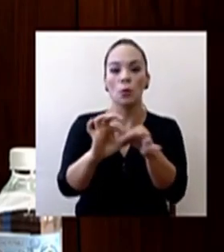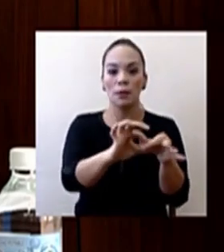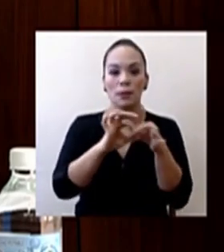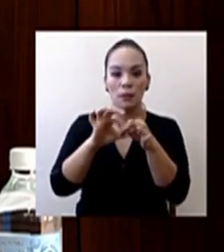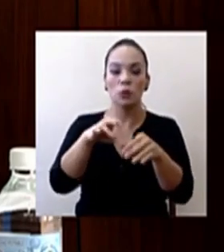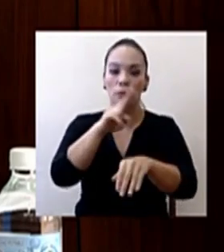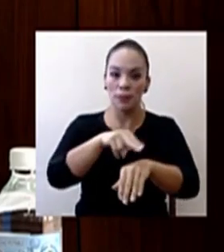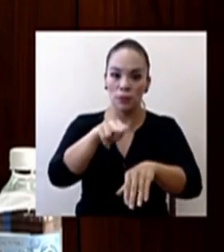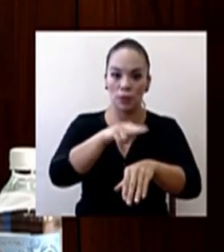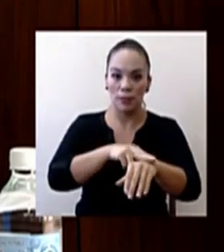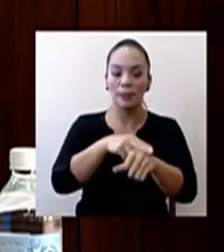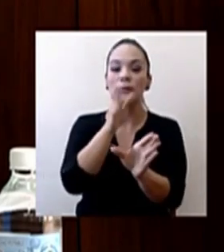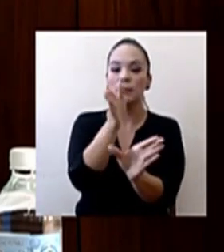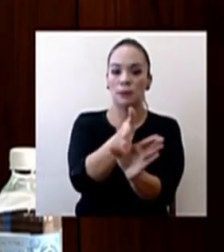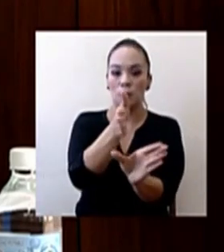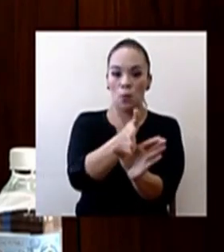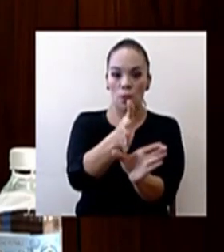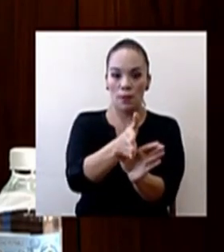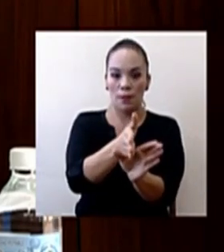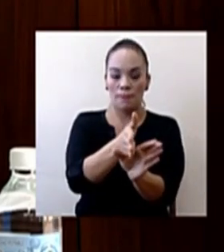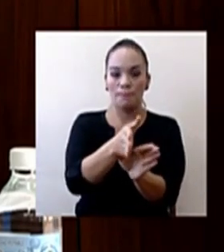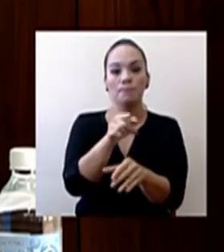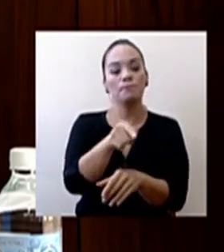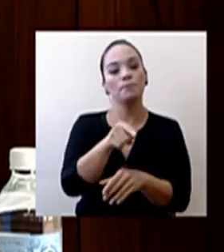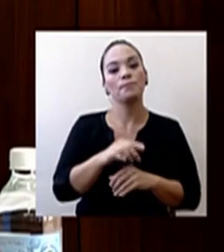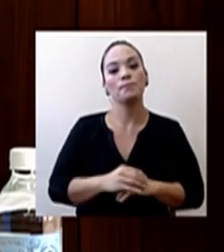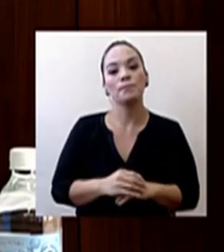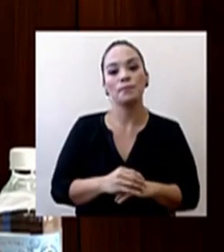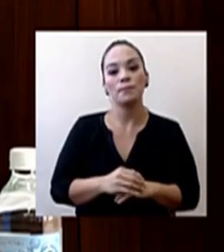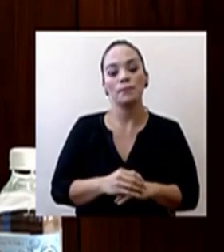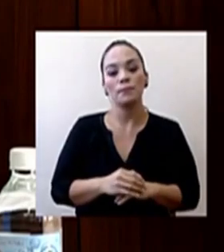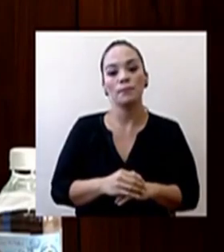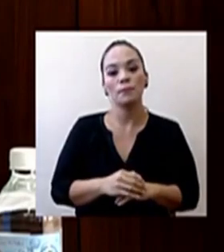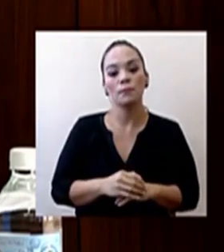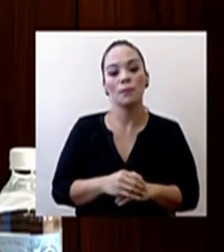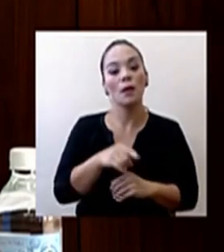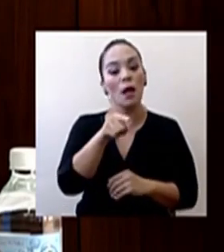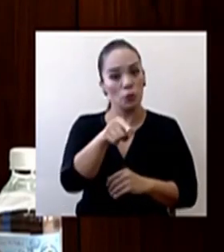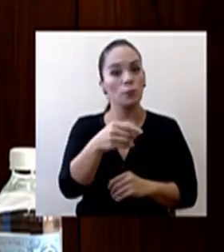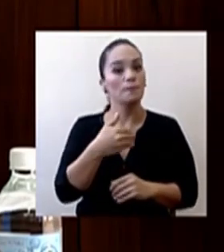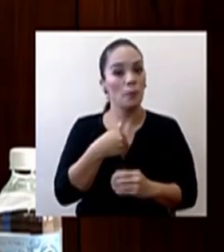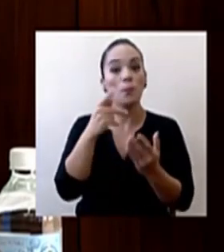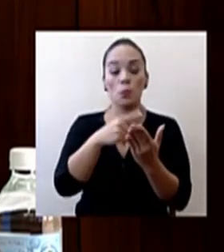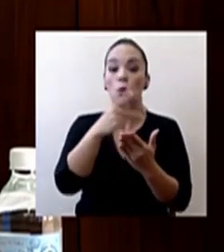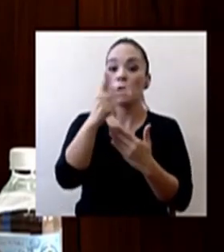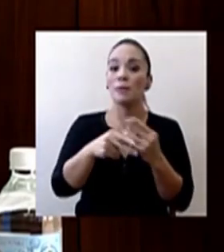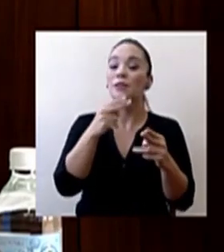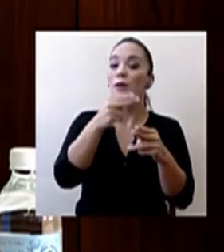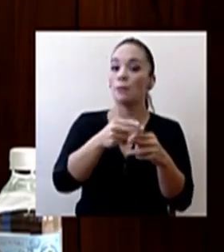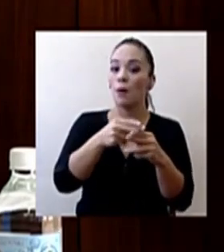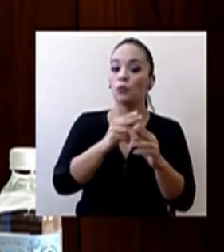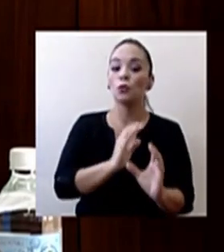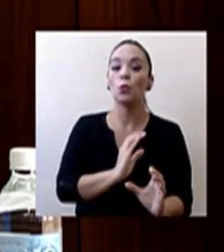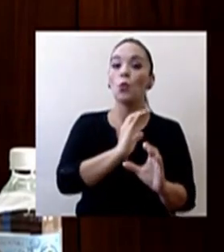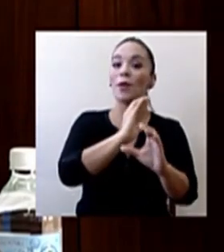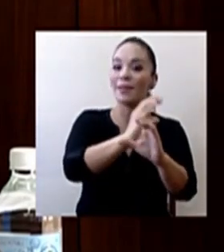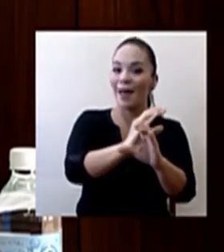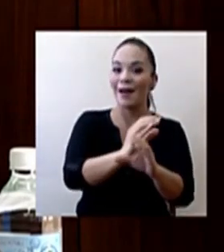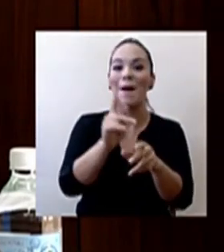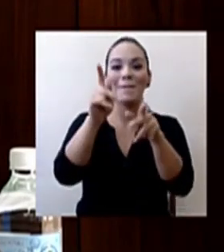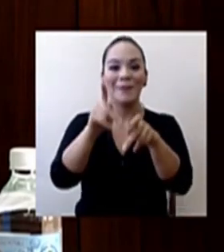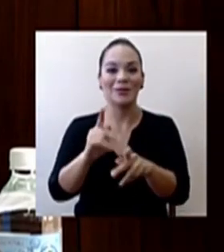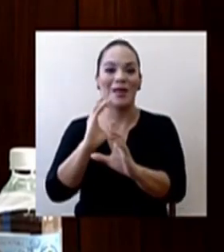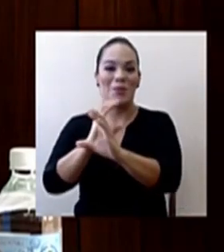Nacional de Psicología bajo un programa que llamamos Cuidar a los que nos